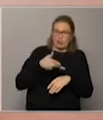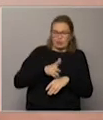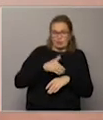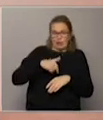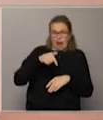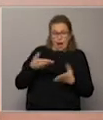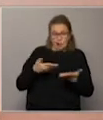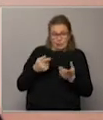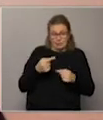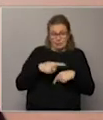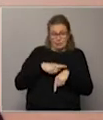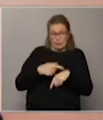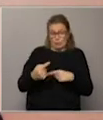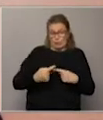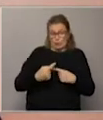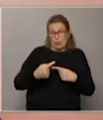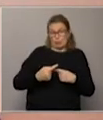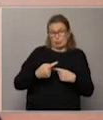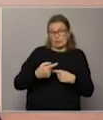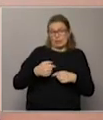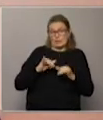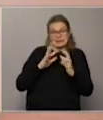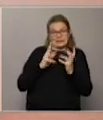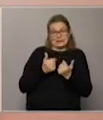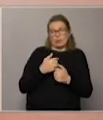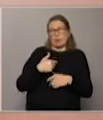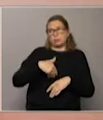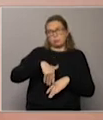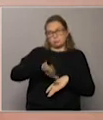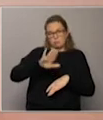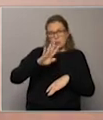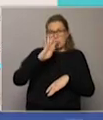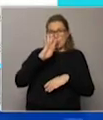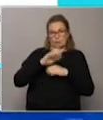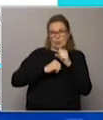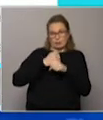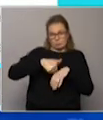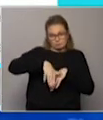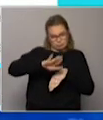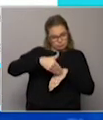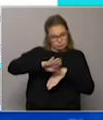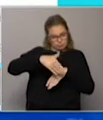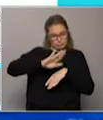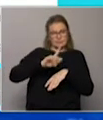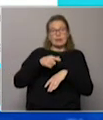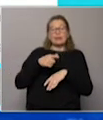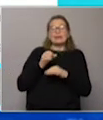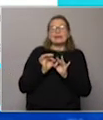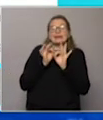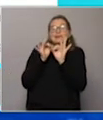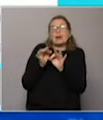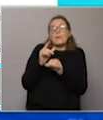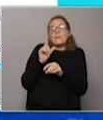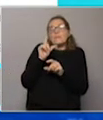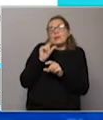ahora en el corto plazo, lograron generar un respirador por los próximos cuatro años. Entonces, eso supone que van a tener un poco